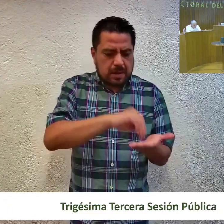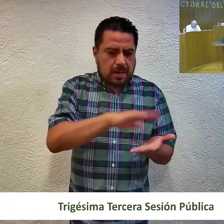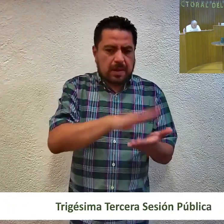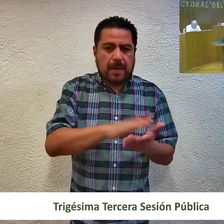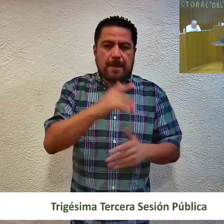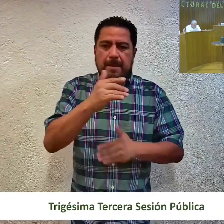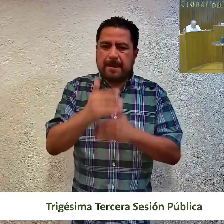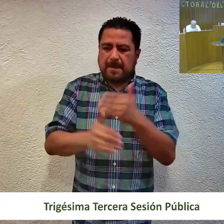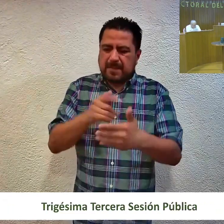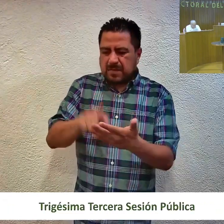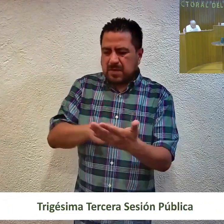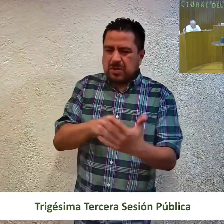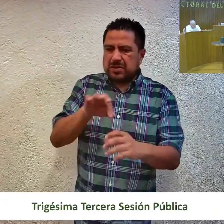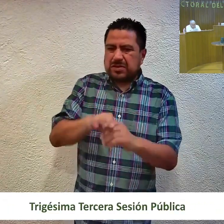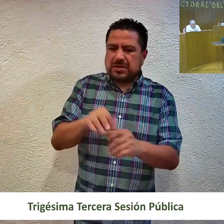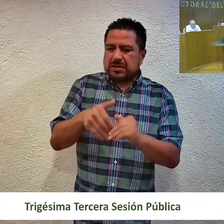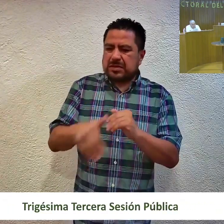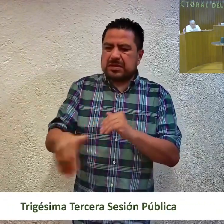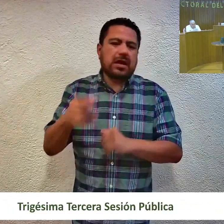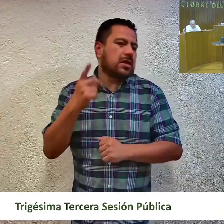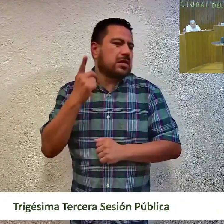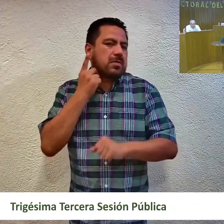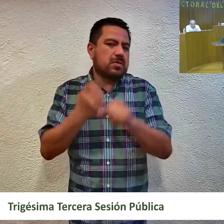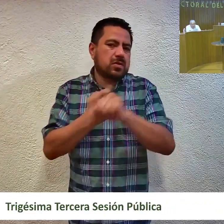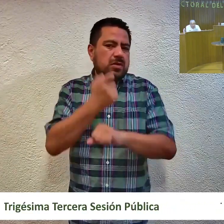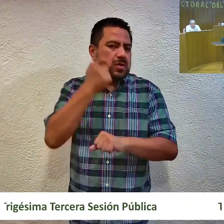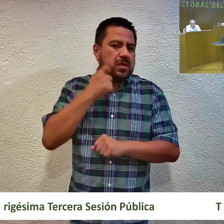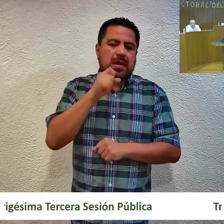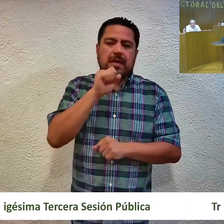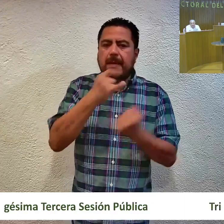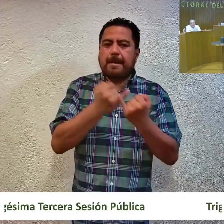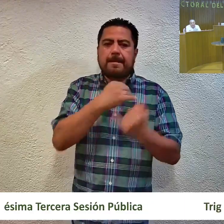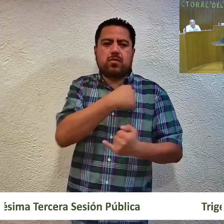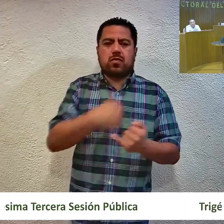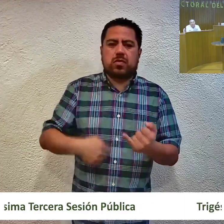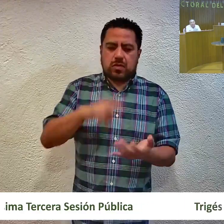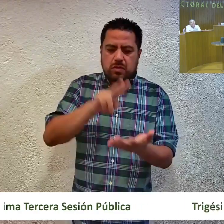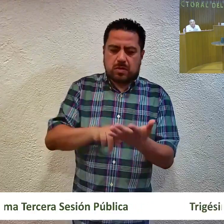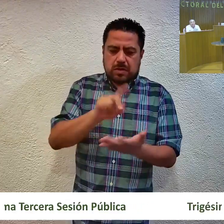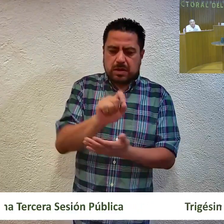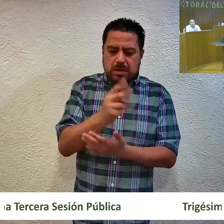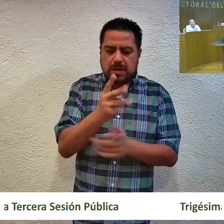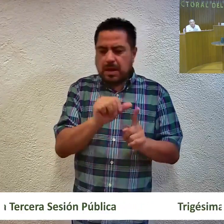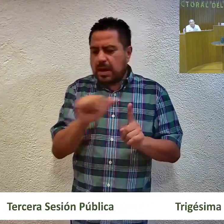proceso electoral ordinario de Diputaciones Locales y Ayuntamientos 2023-2024.